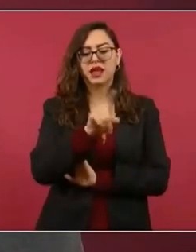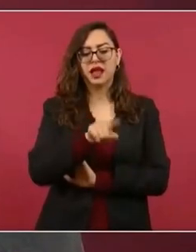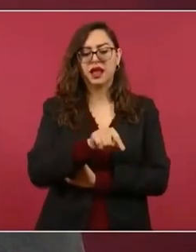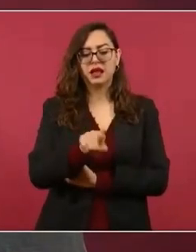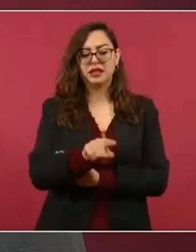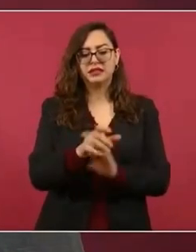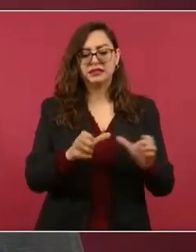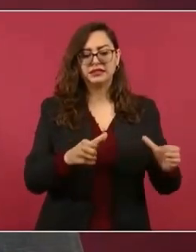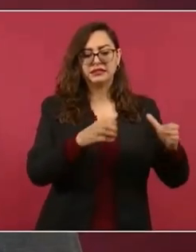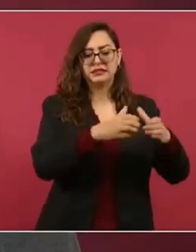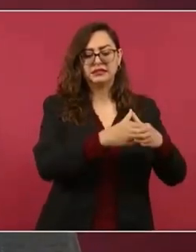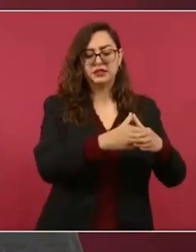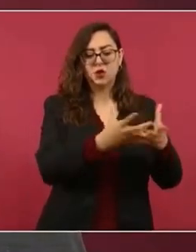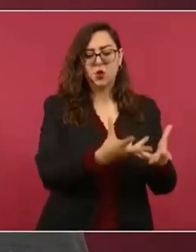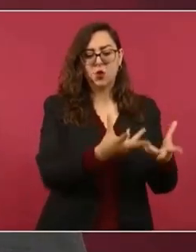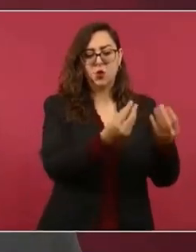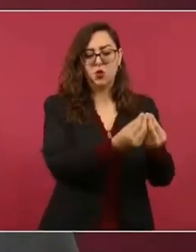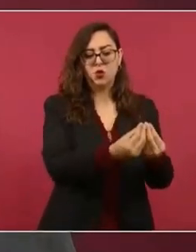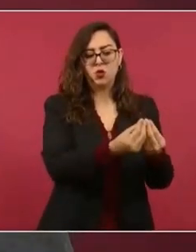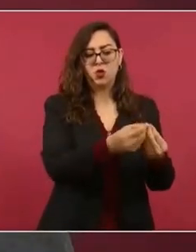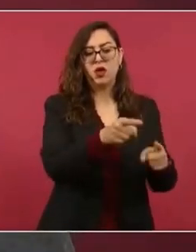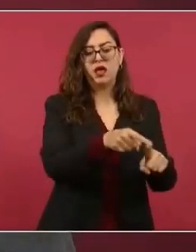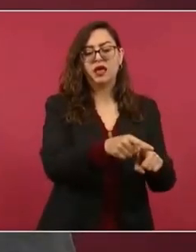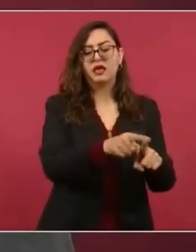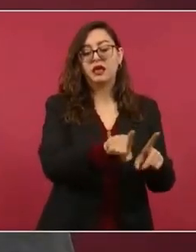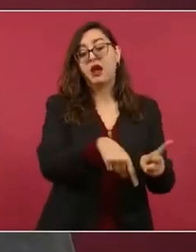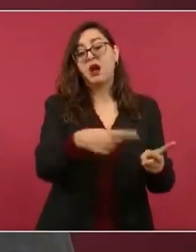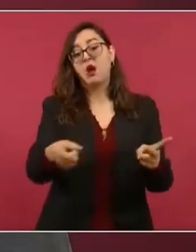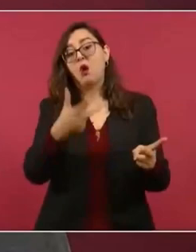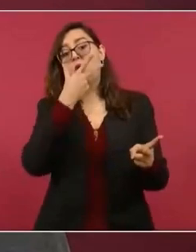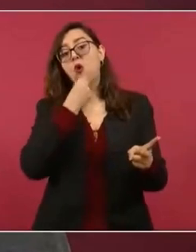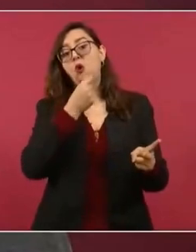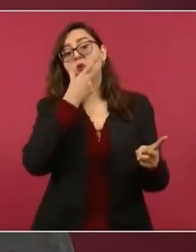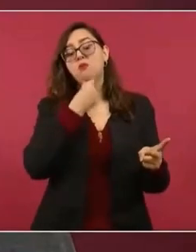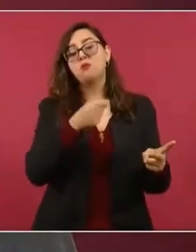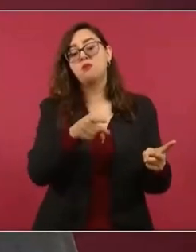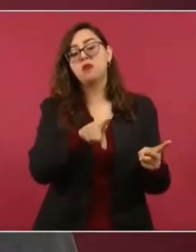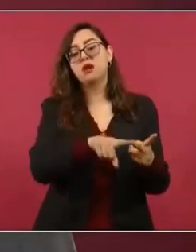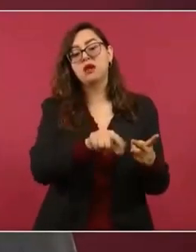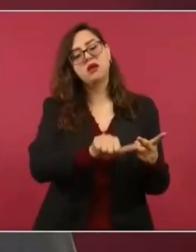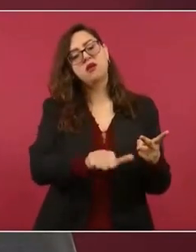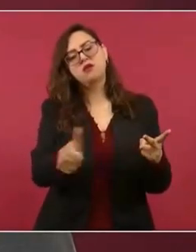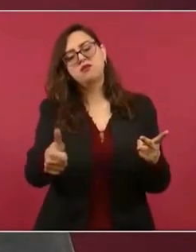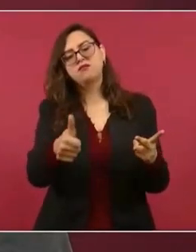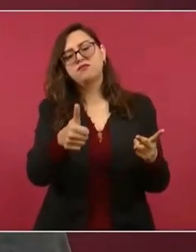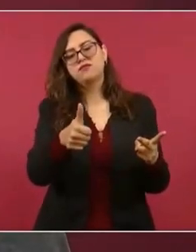bueno, en la marcha anterior, el